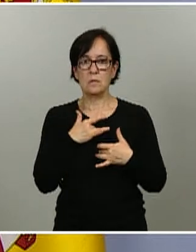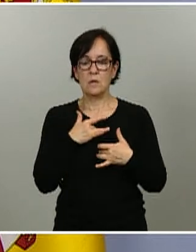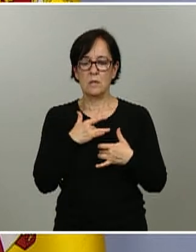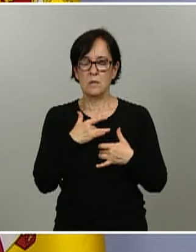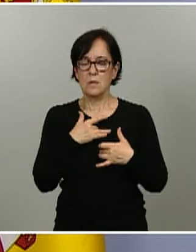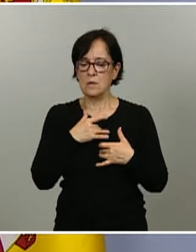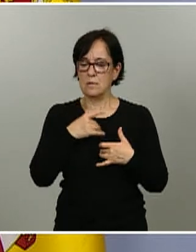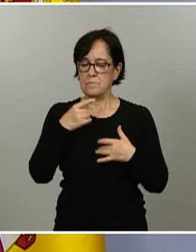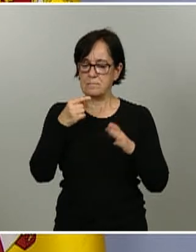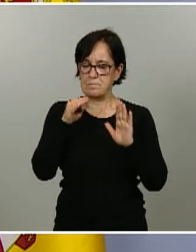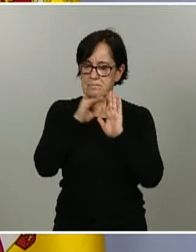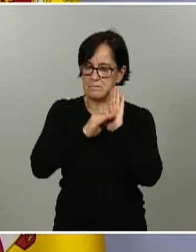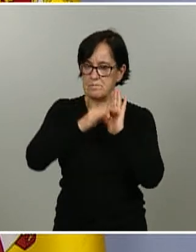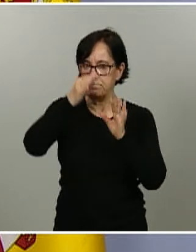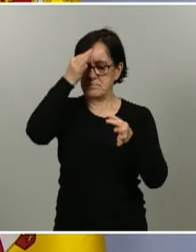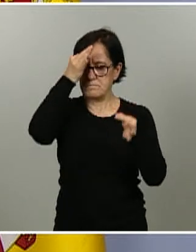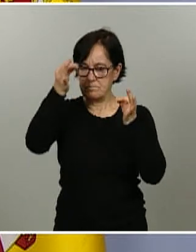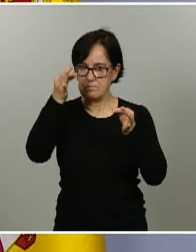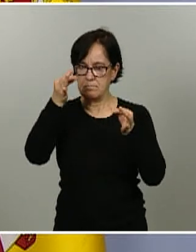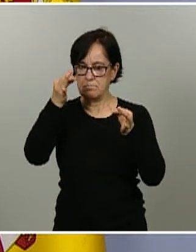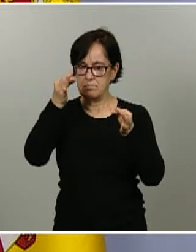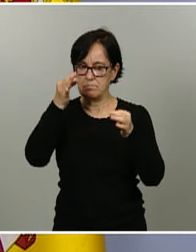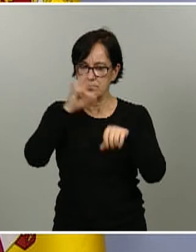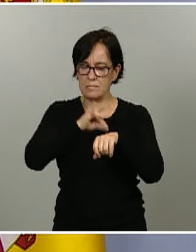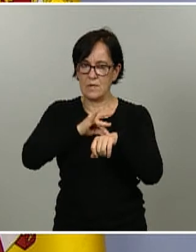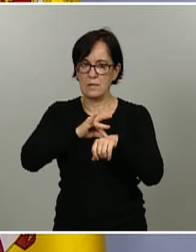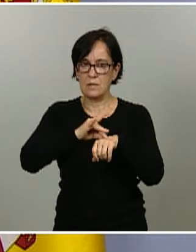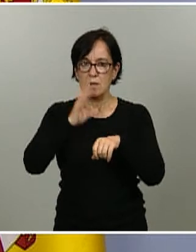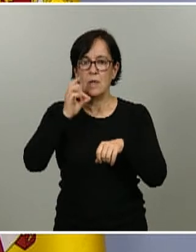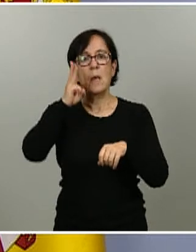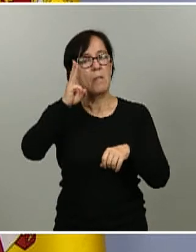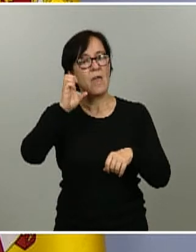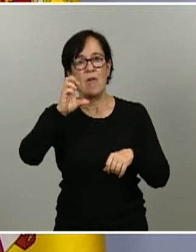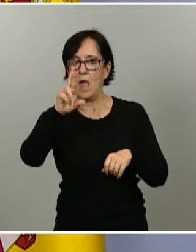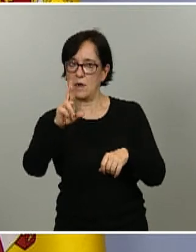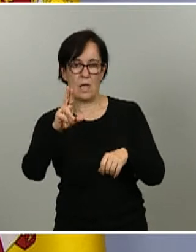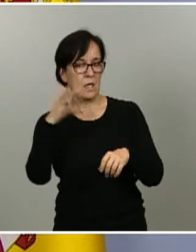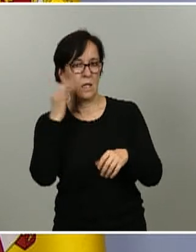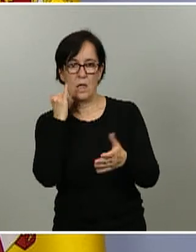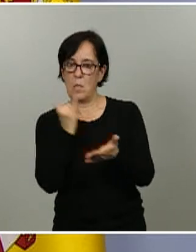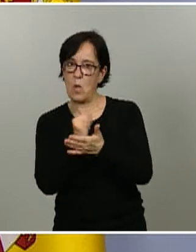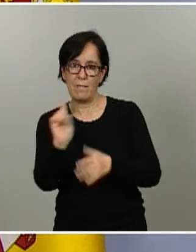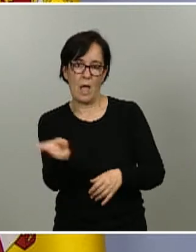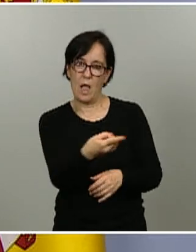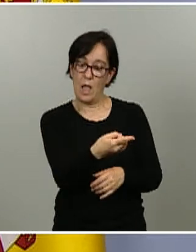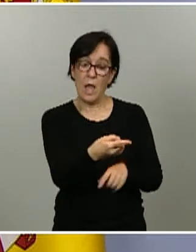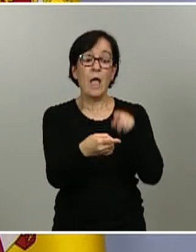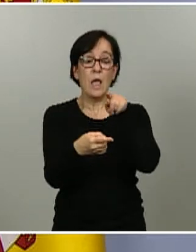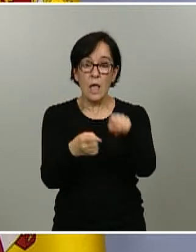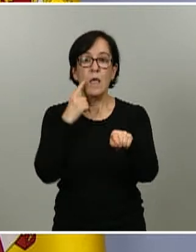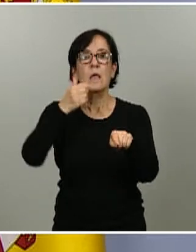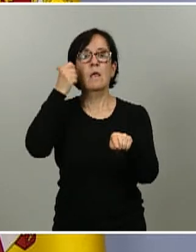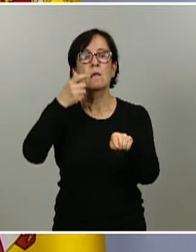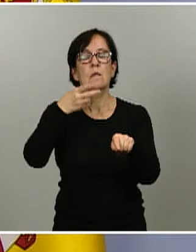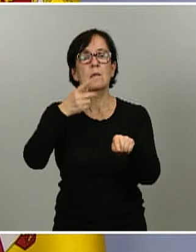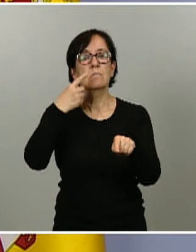desde el punto de vista clínico se debe de hacer una PCR porque es la PCR la prueba que permite identificar